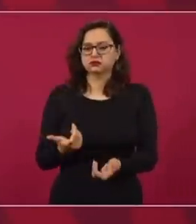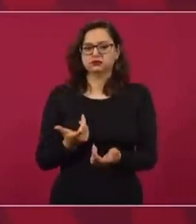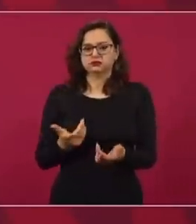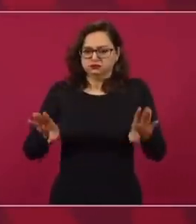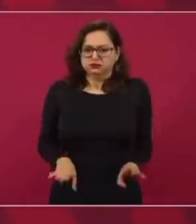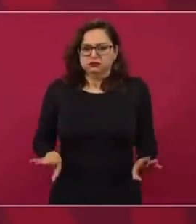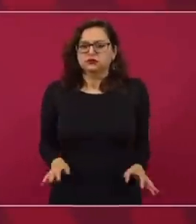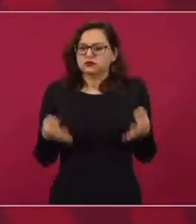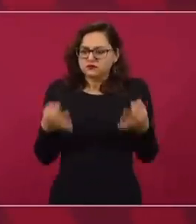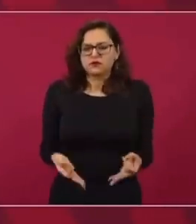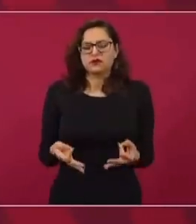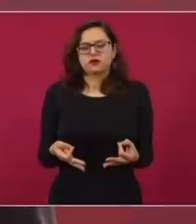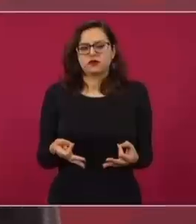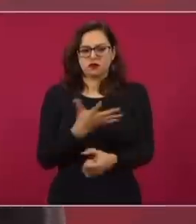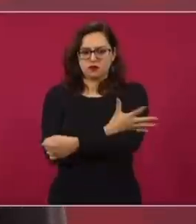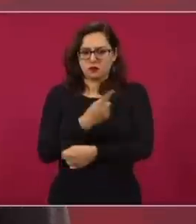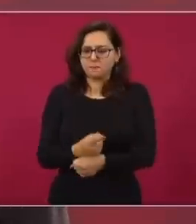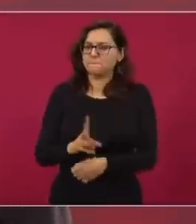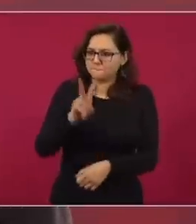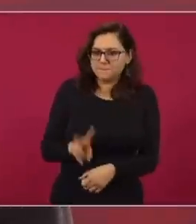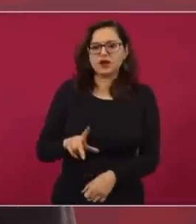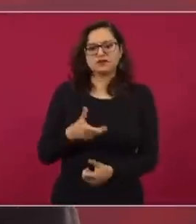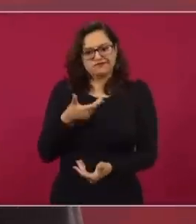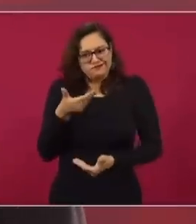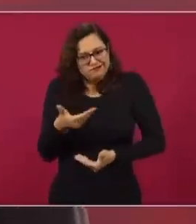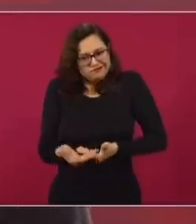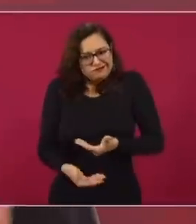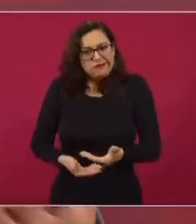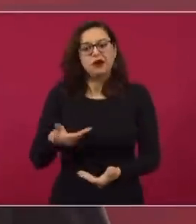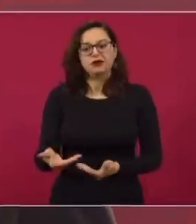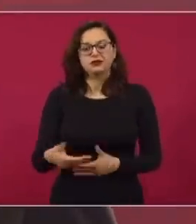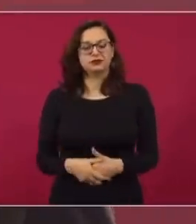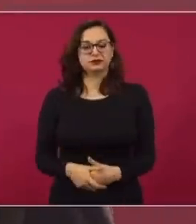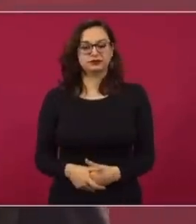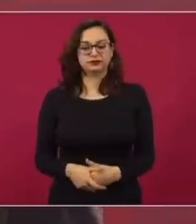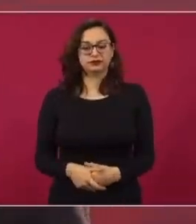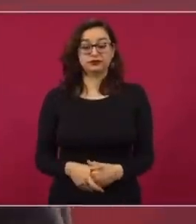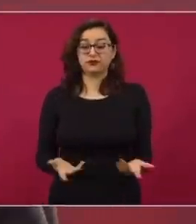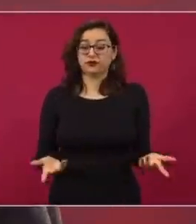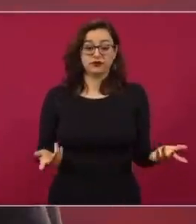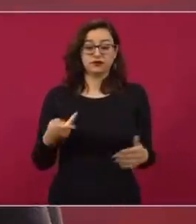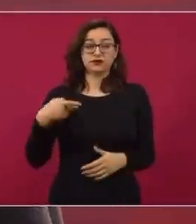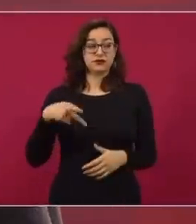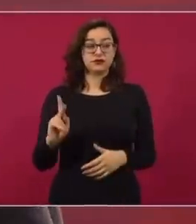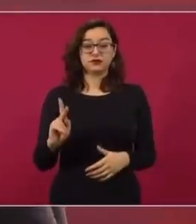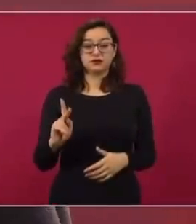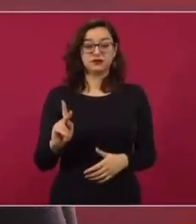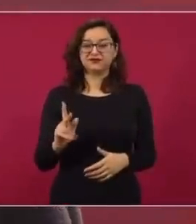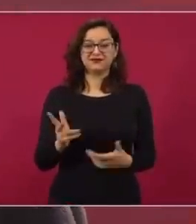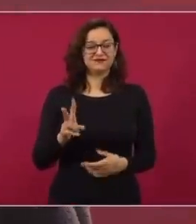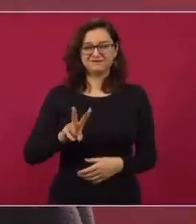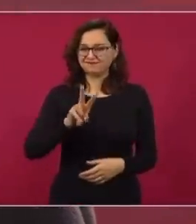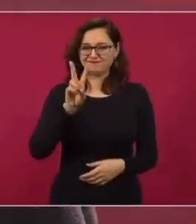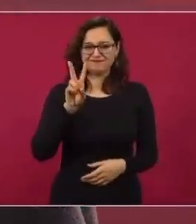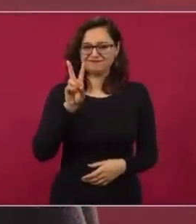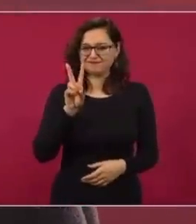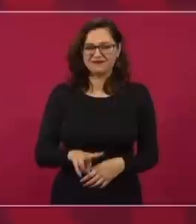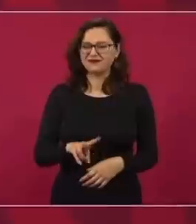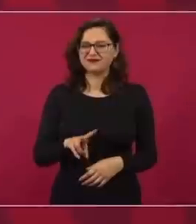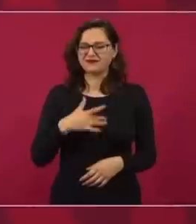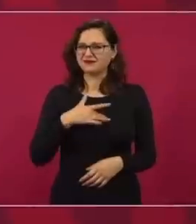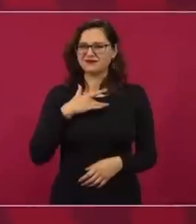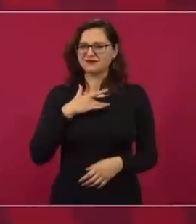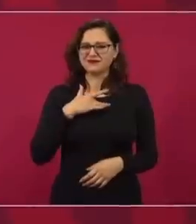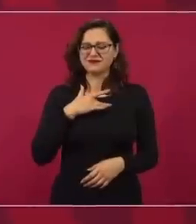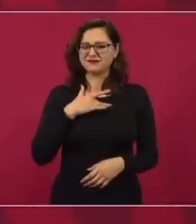un hombre honesto, un auténtico servidor público. Pero es tanta la descomposición, la inmoralidad